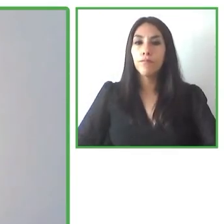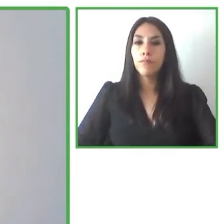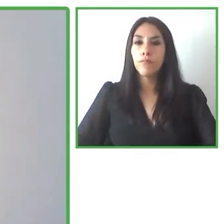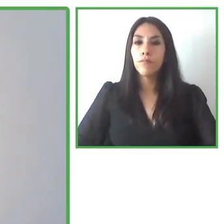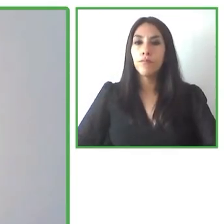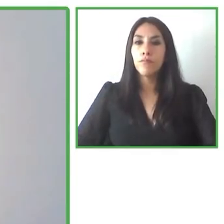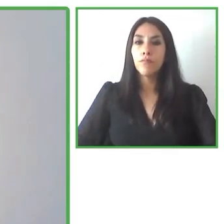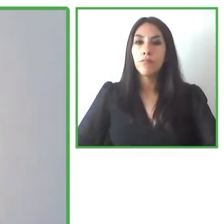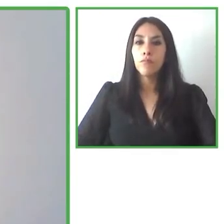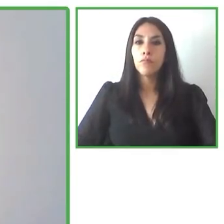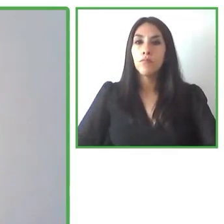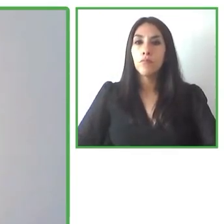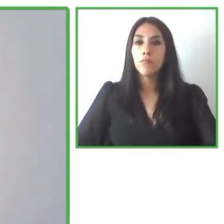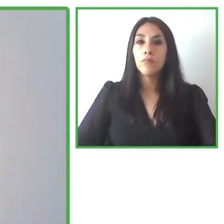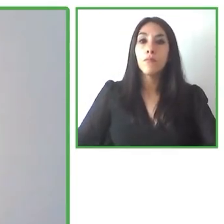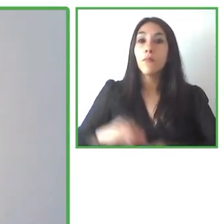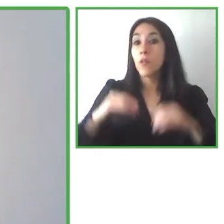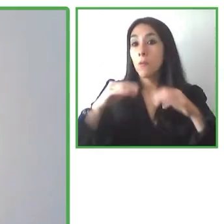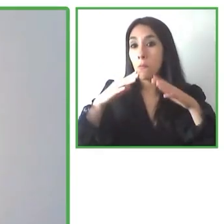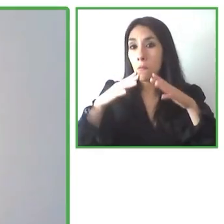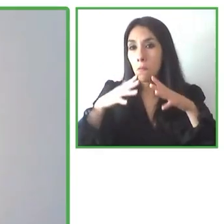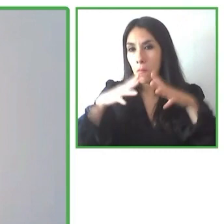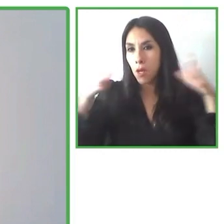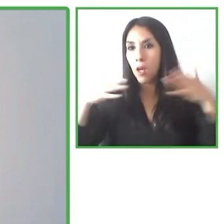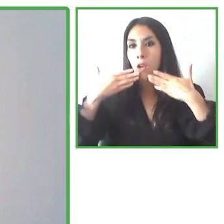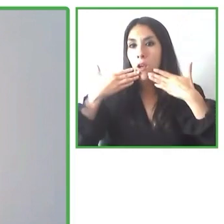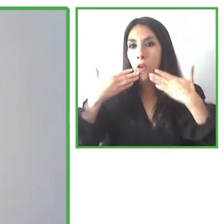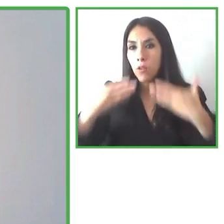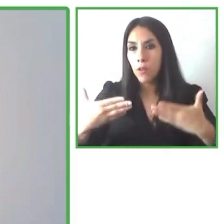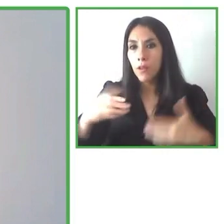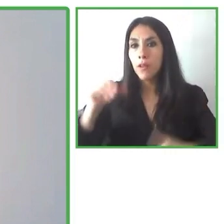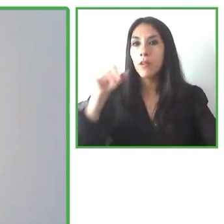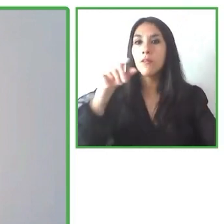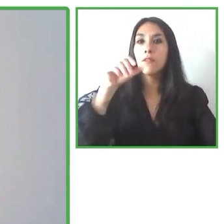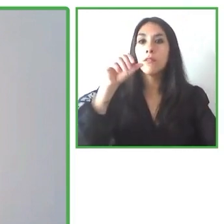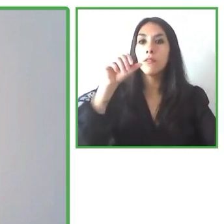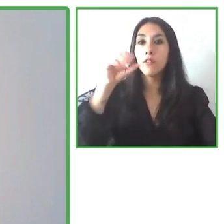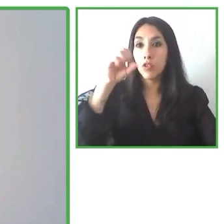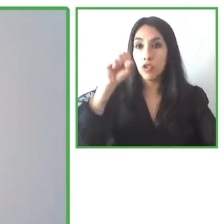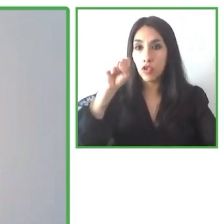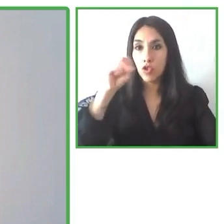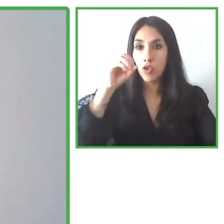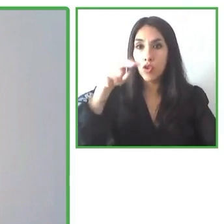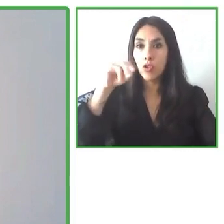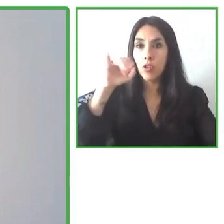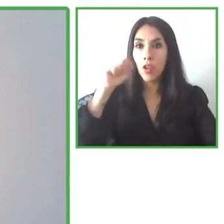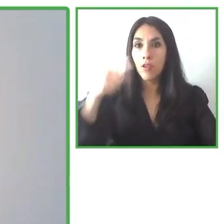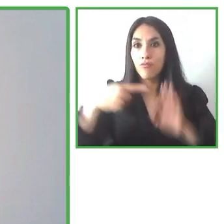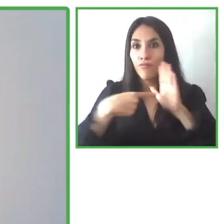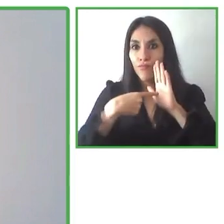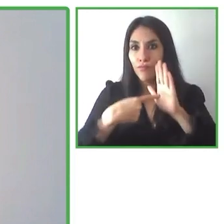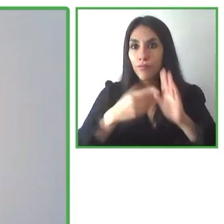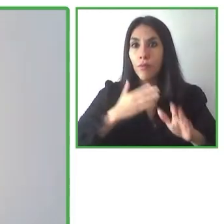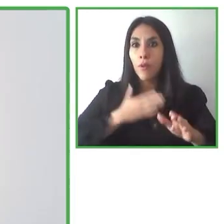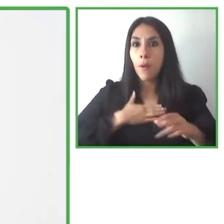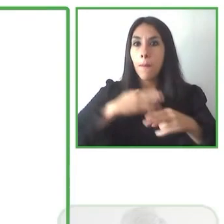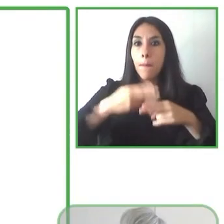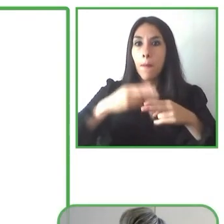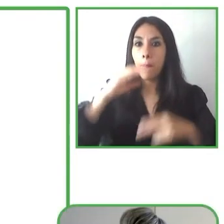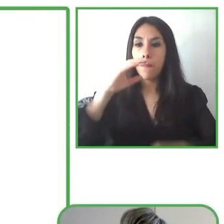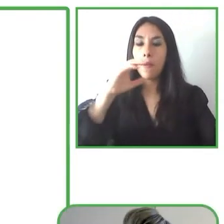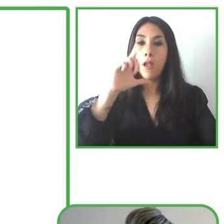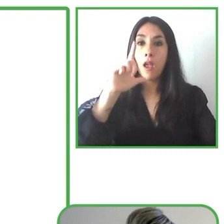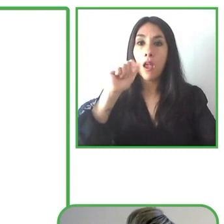Muchas gracias, Sonia, por esta presentación. Yo soy Claudia Bernick, periodista, escritora y activista